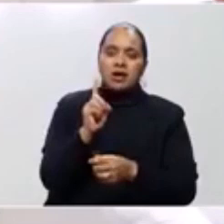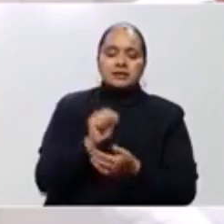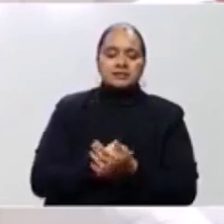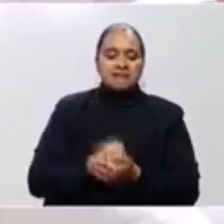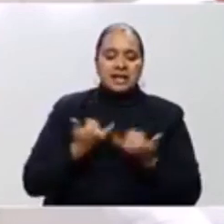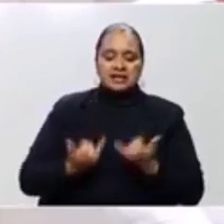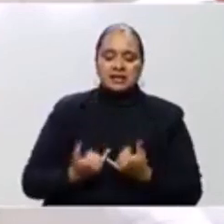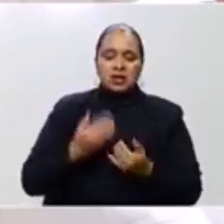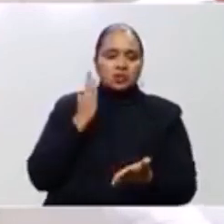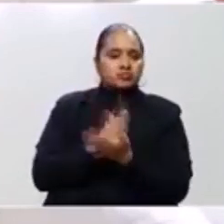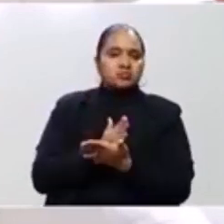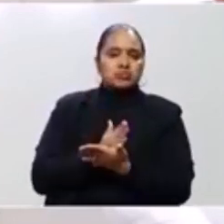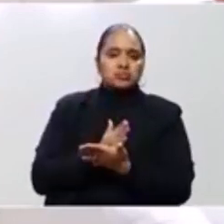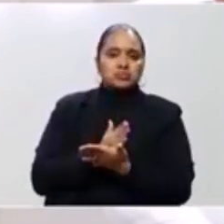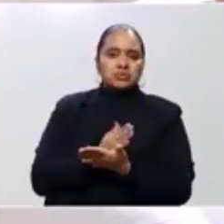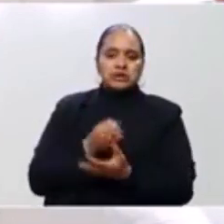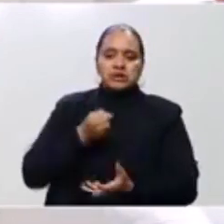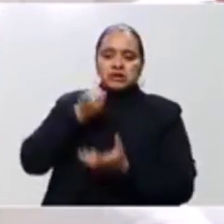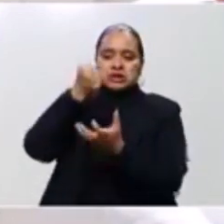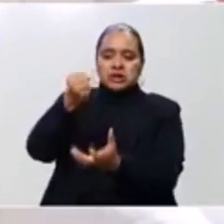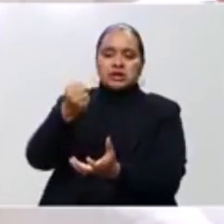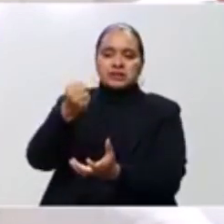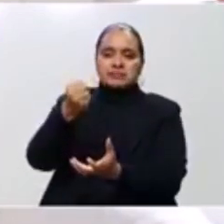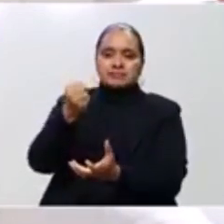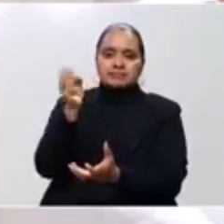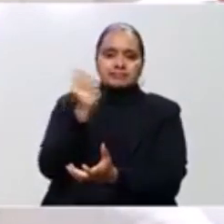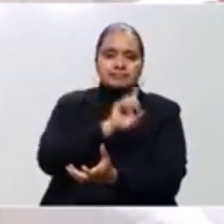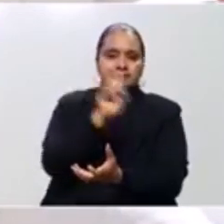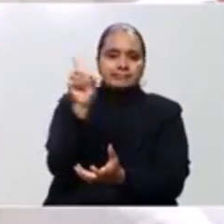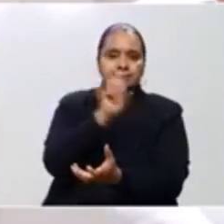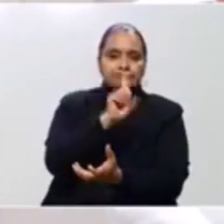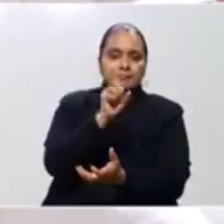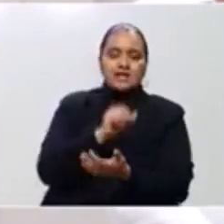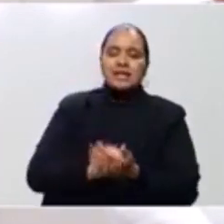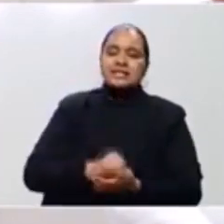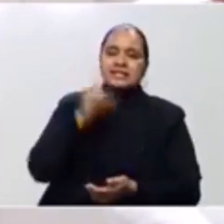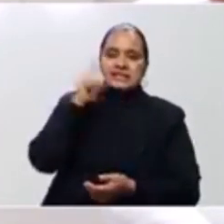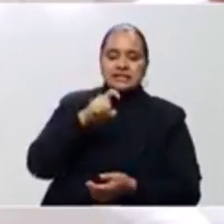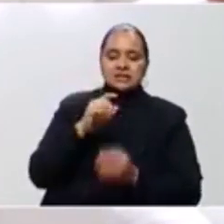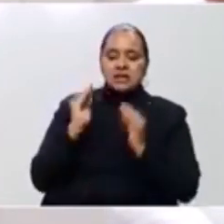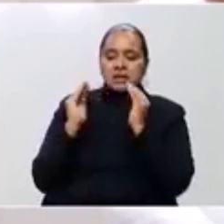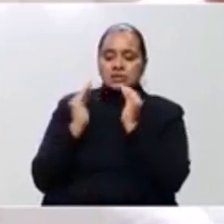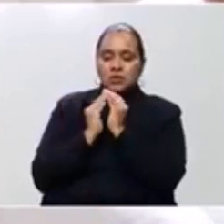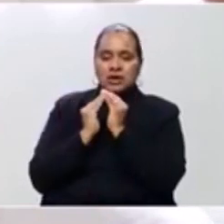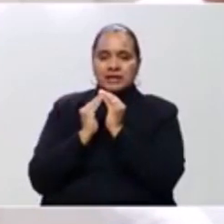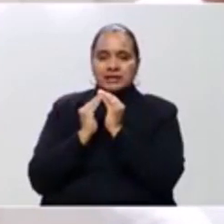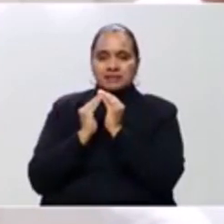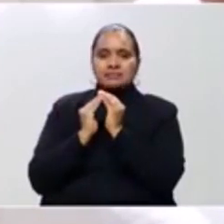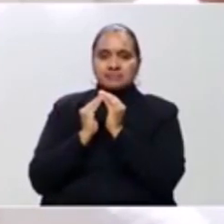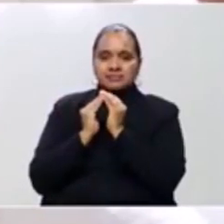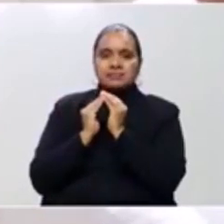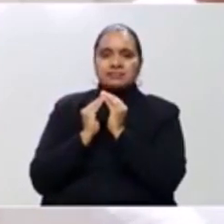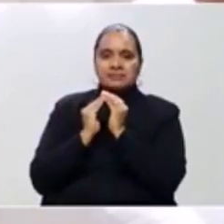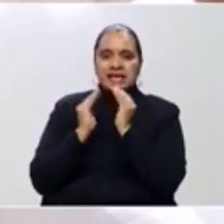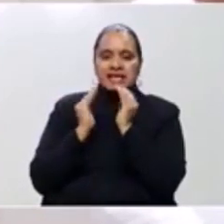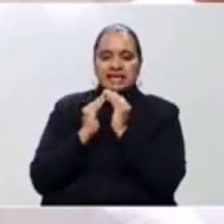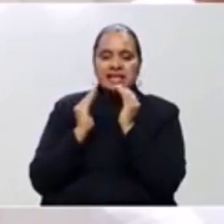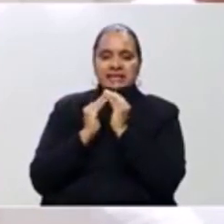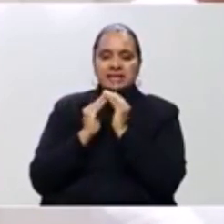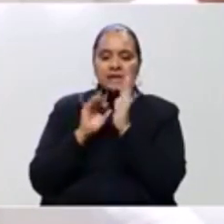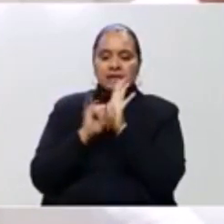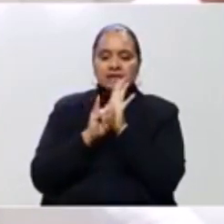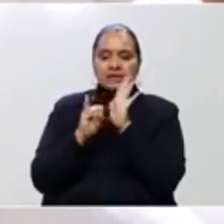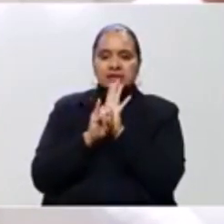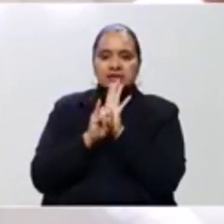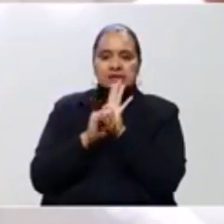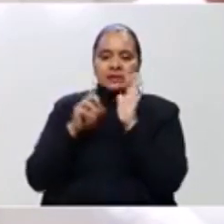inmediato se detiene el proceso de entrega. Es indispensable que las familias tengan a mano la cédula de